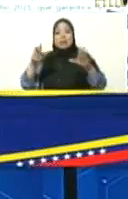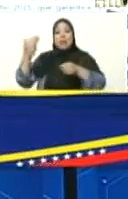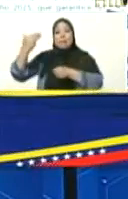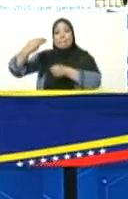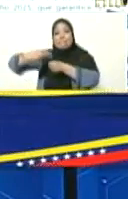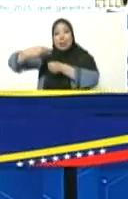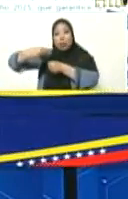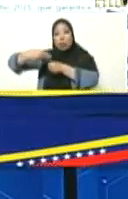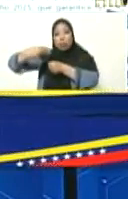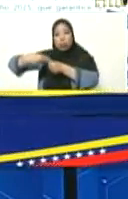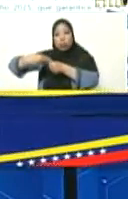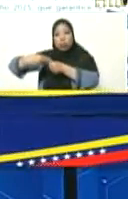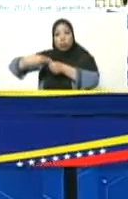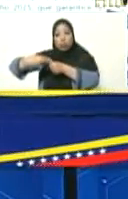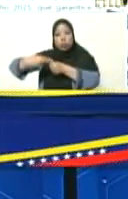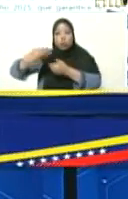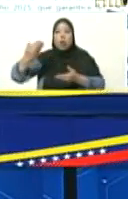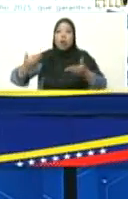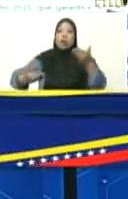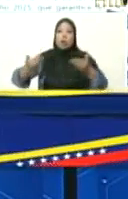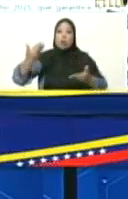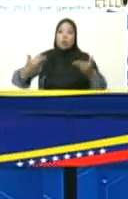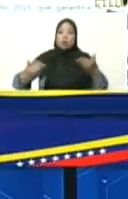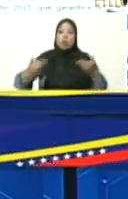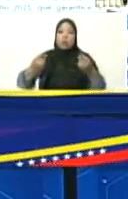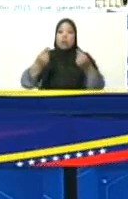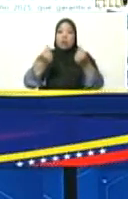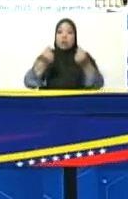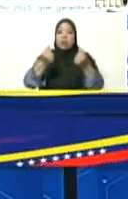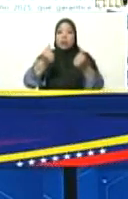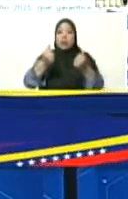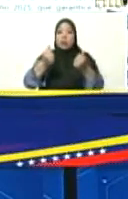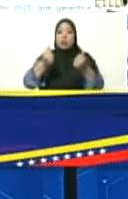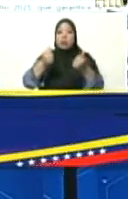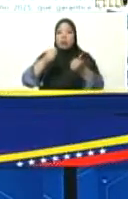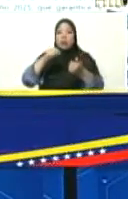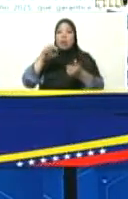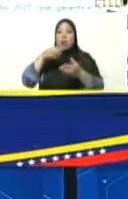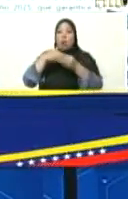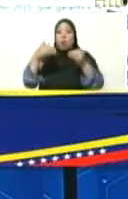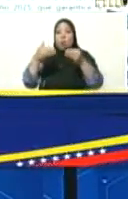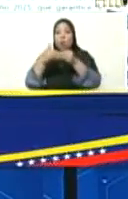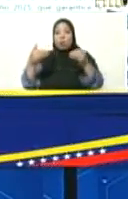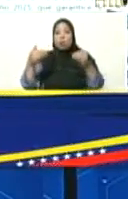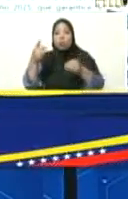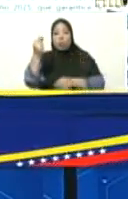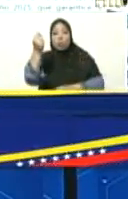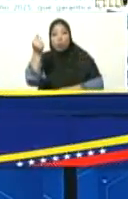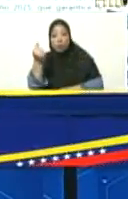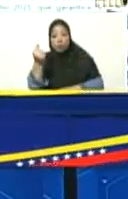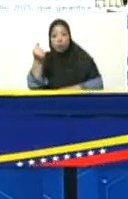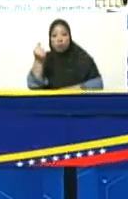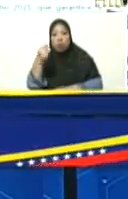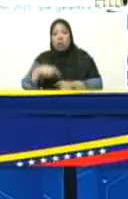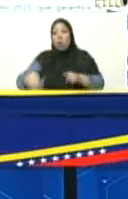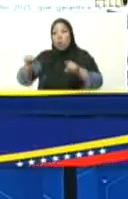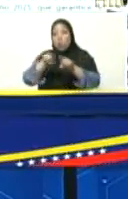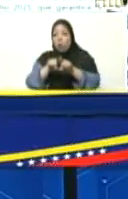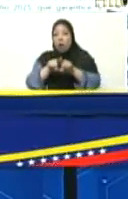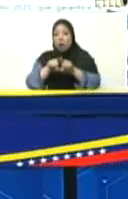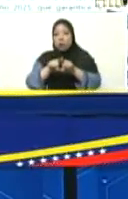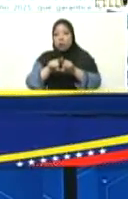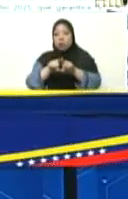y su equivalente en moneda extranjera o bolívares con objeto